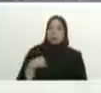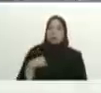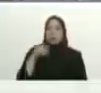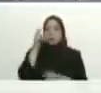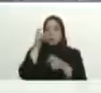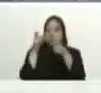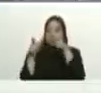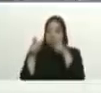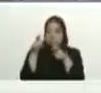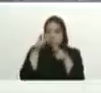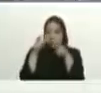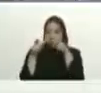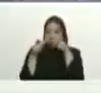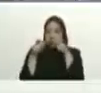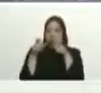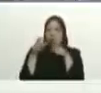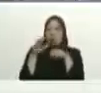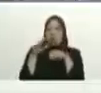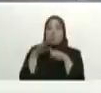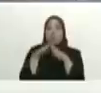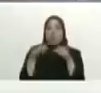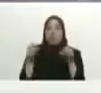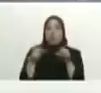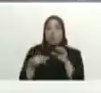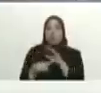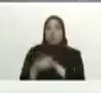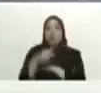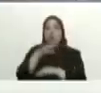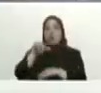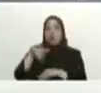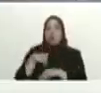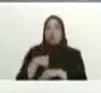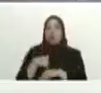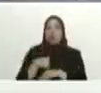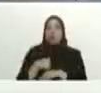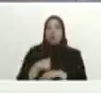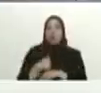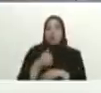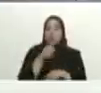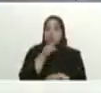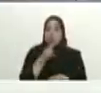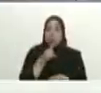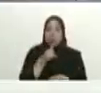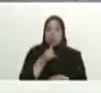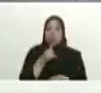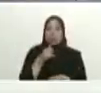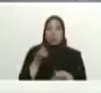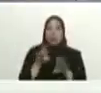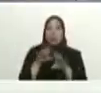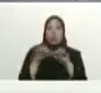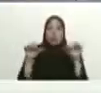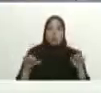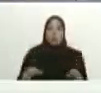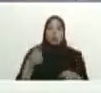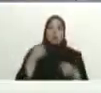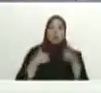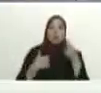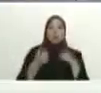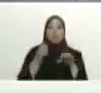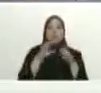Silfredo supervisan directamente que todo el material que llegue se haga el muro de la comunidad